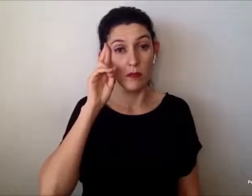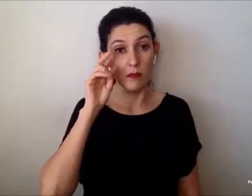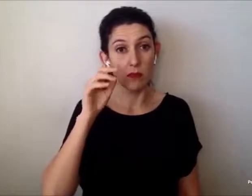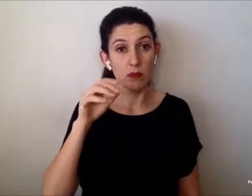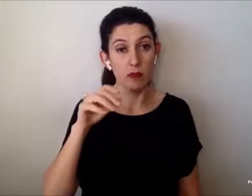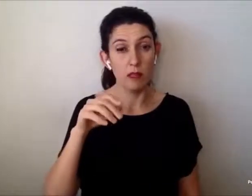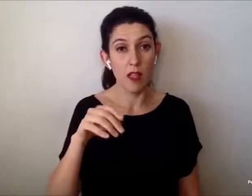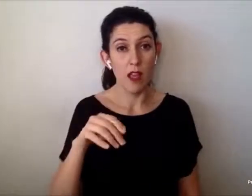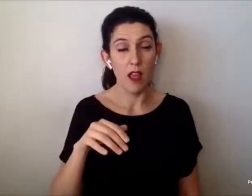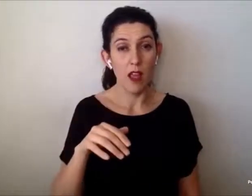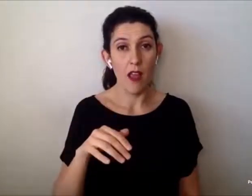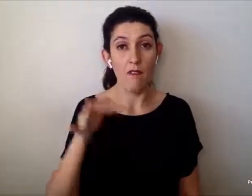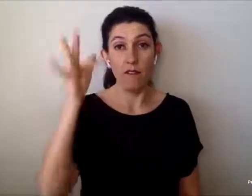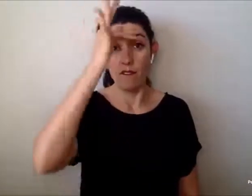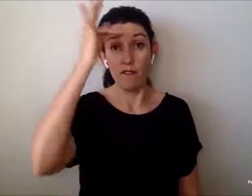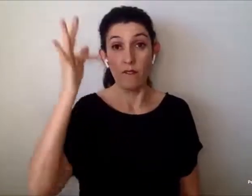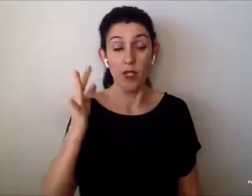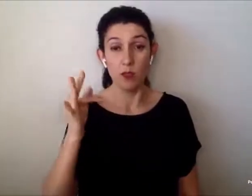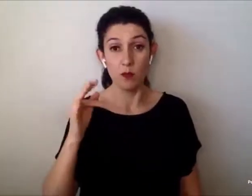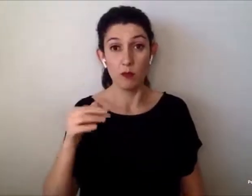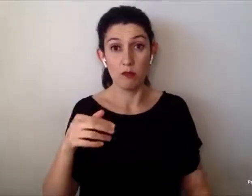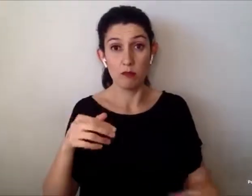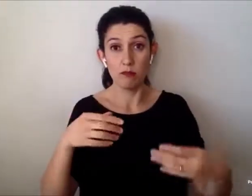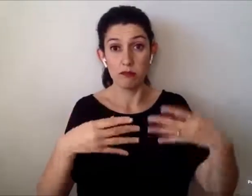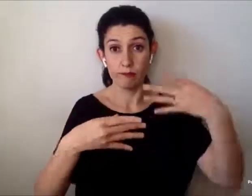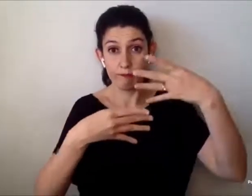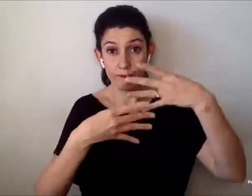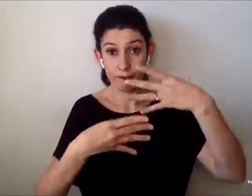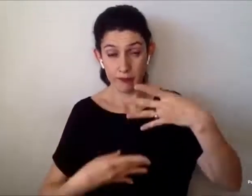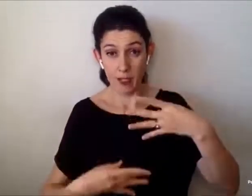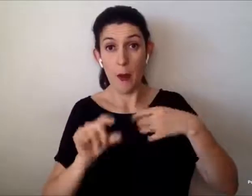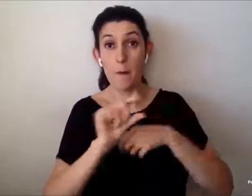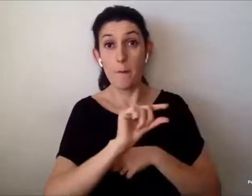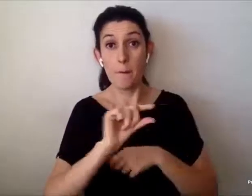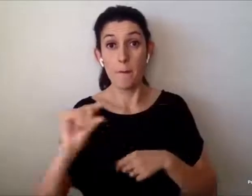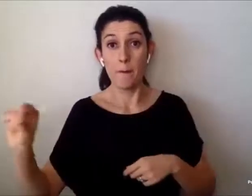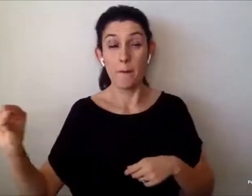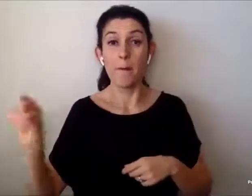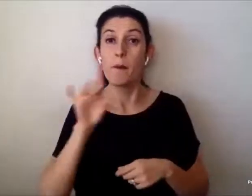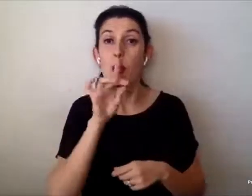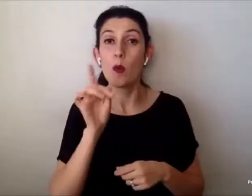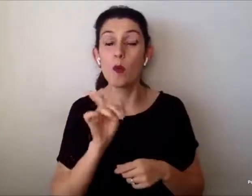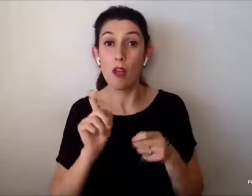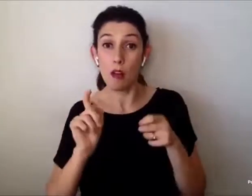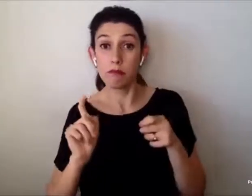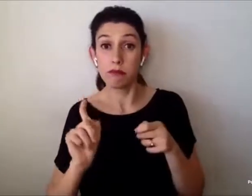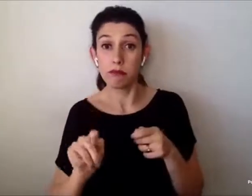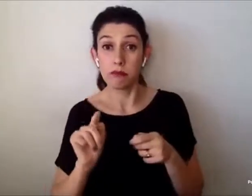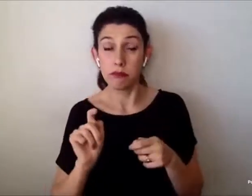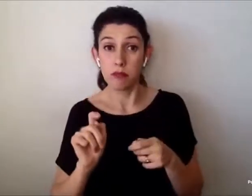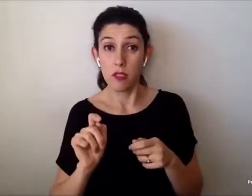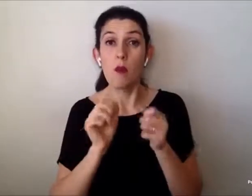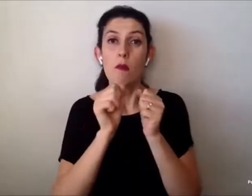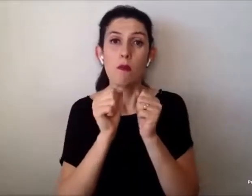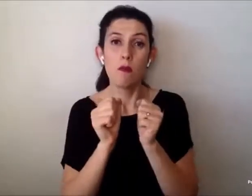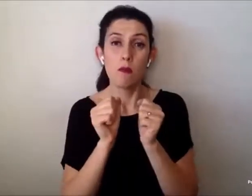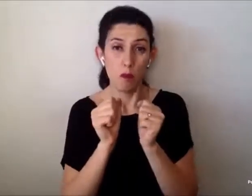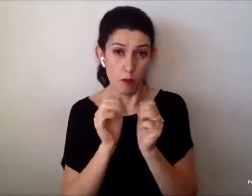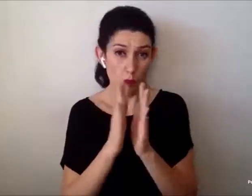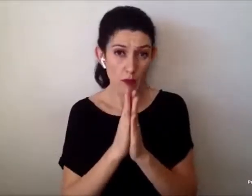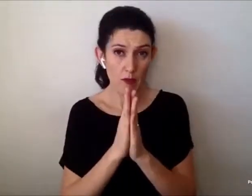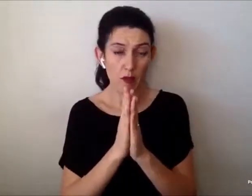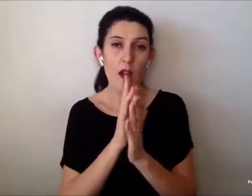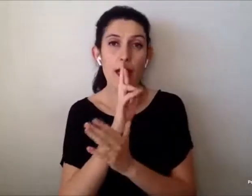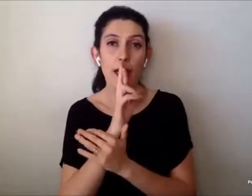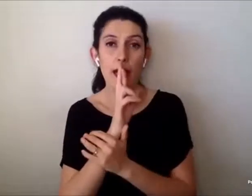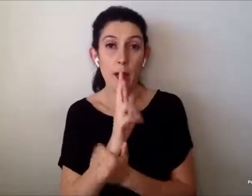Facebook Live, hay una pregunta con un link. Si podéis, por favor, entrar en el link y responder esa